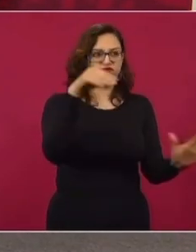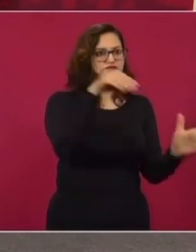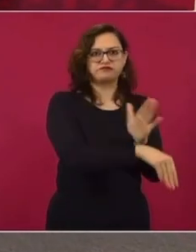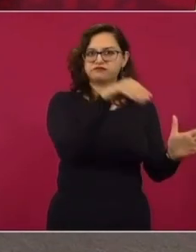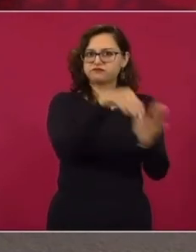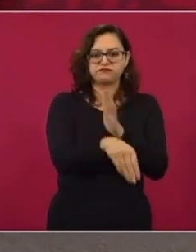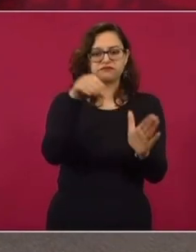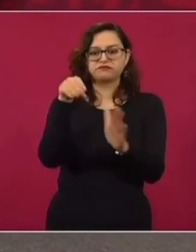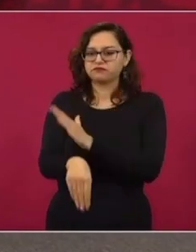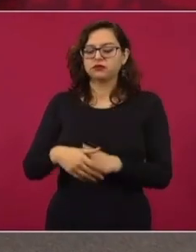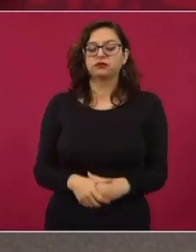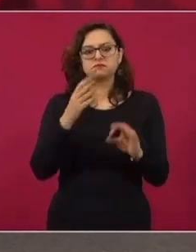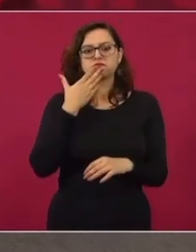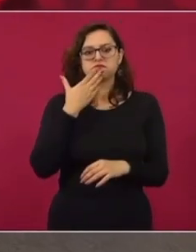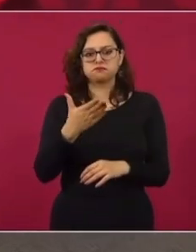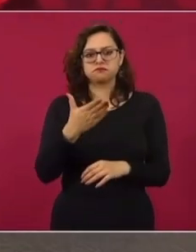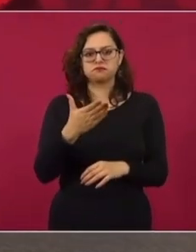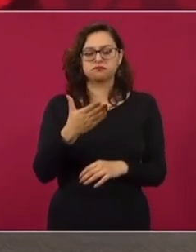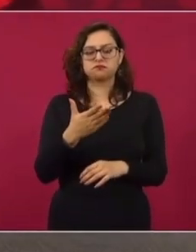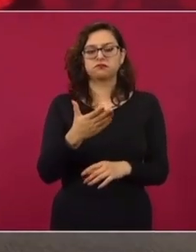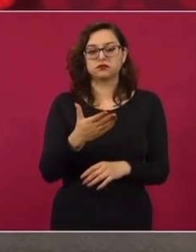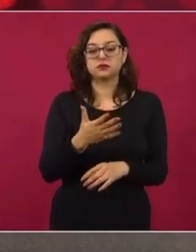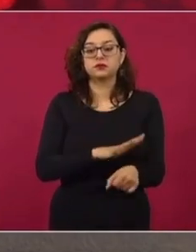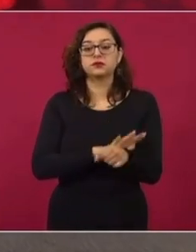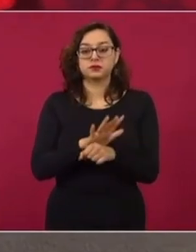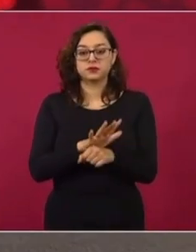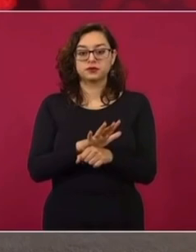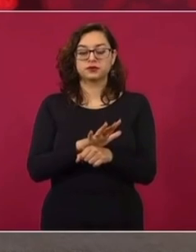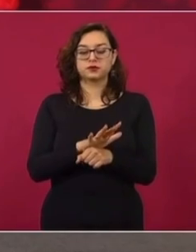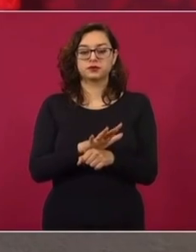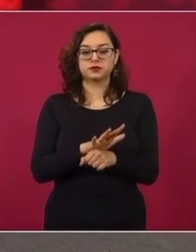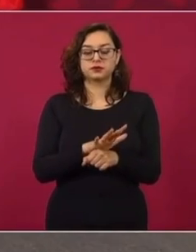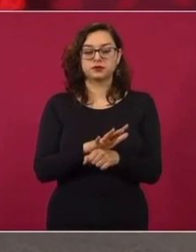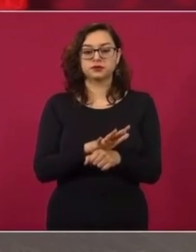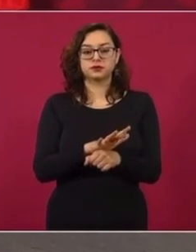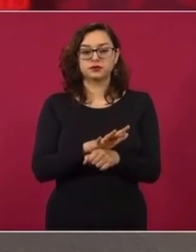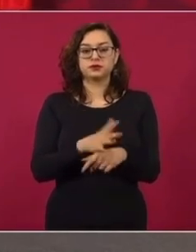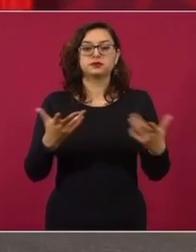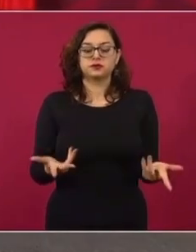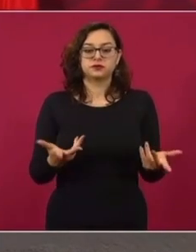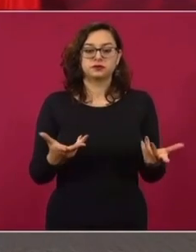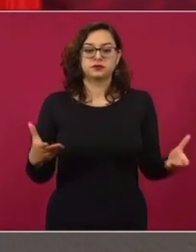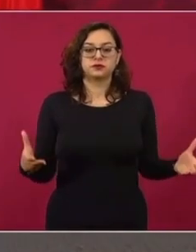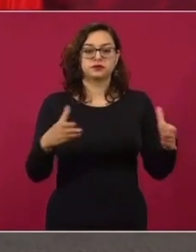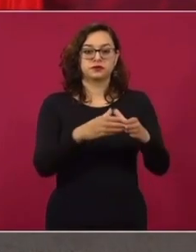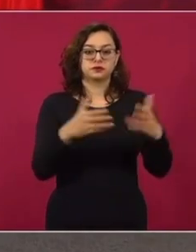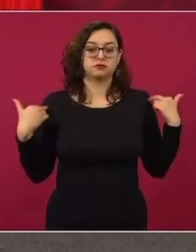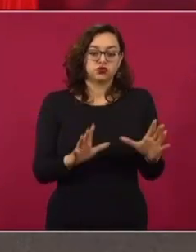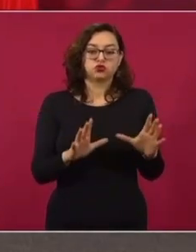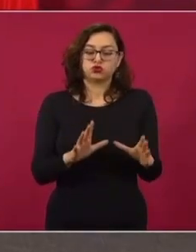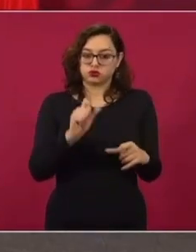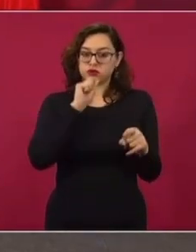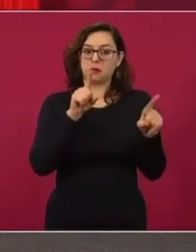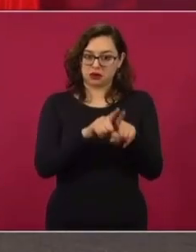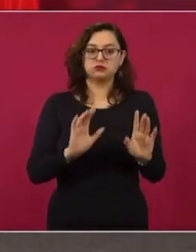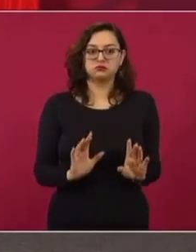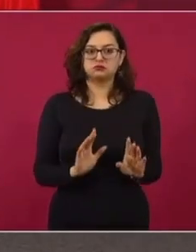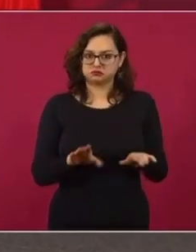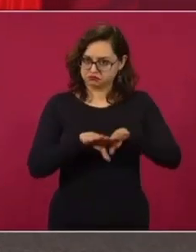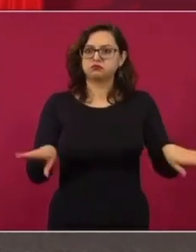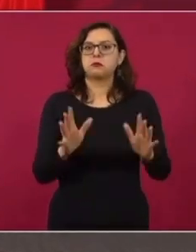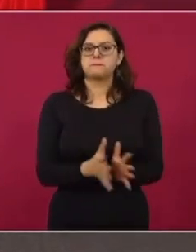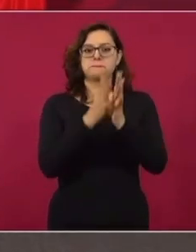Y otro ejemplo, los maestros del movimiento democrático. Pero hasta ahí,